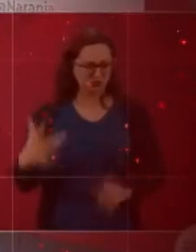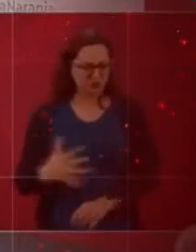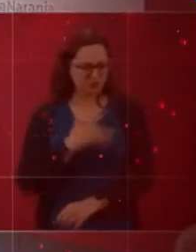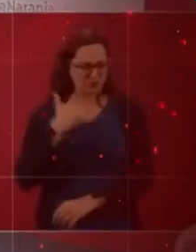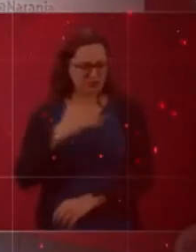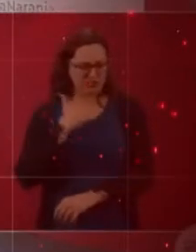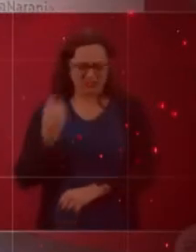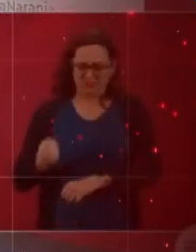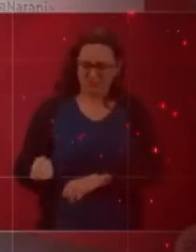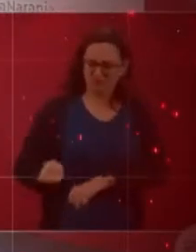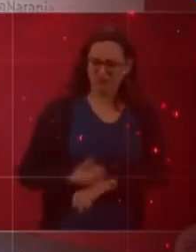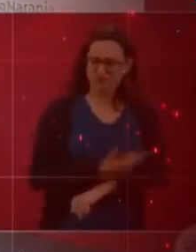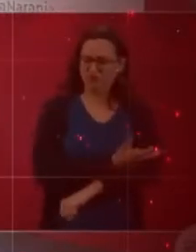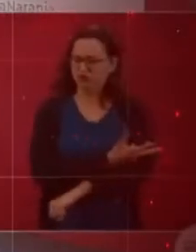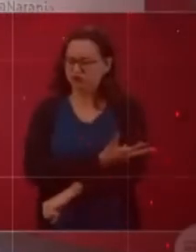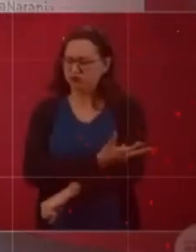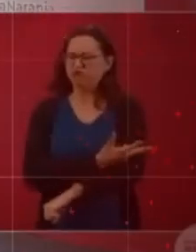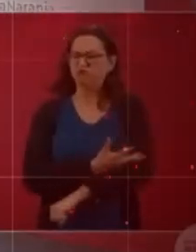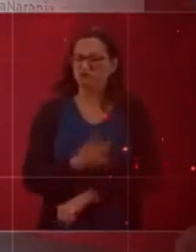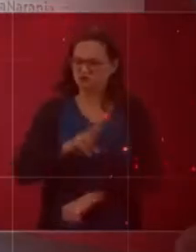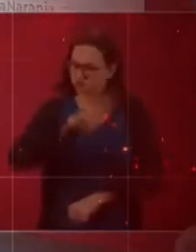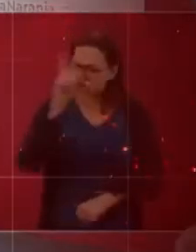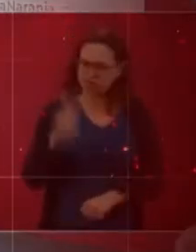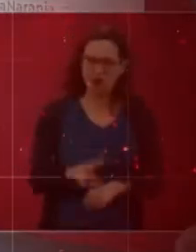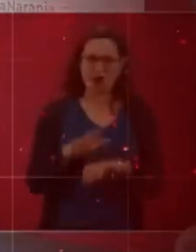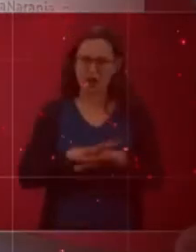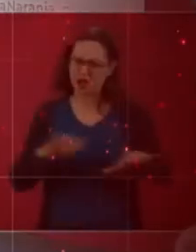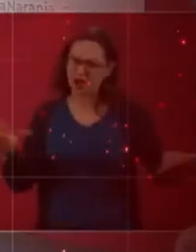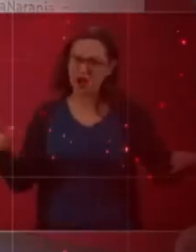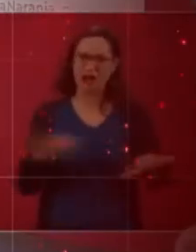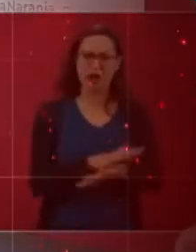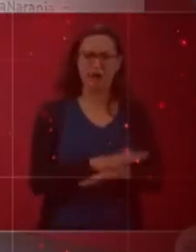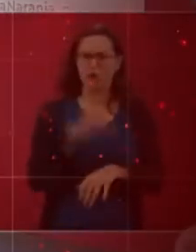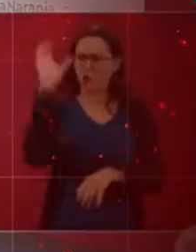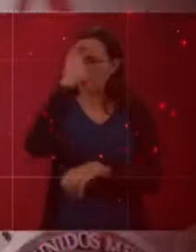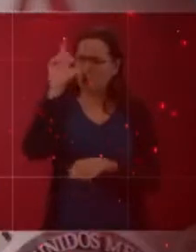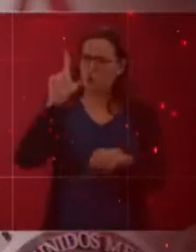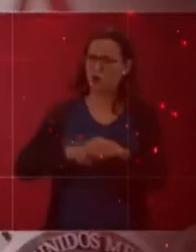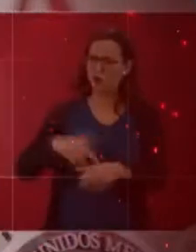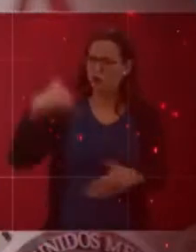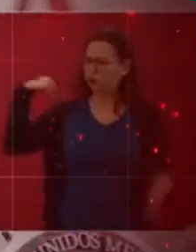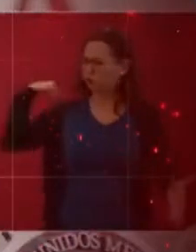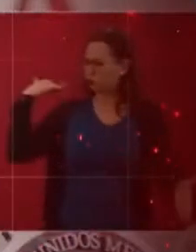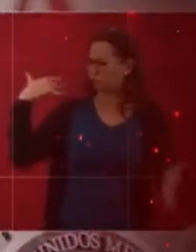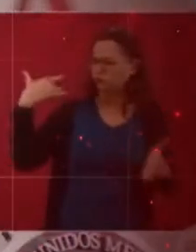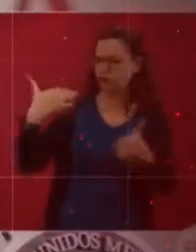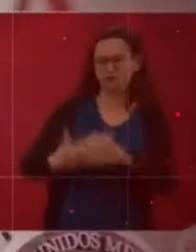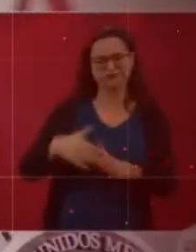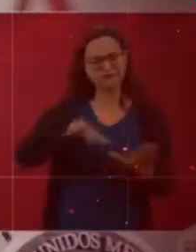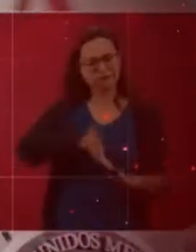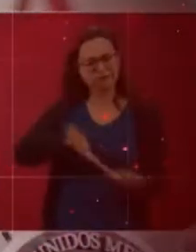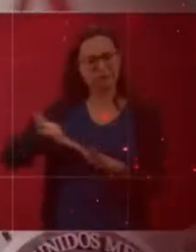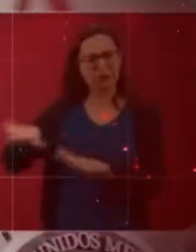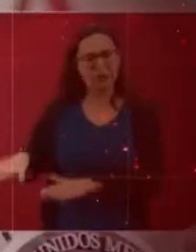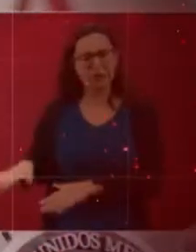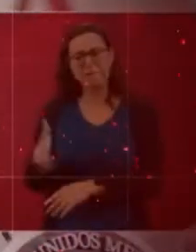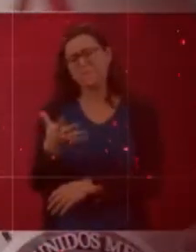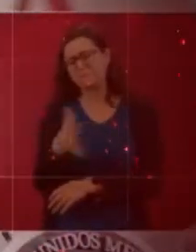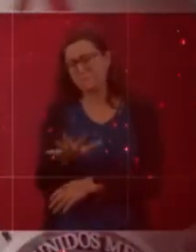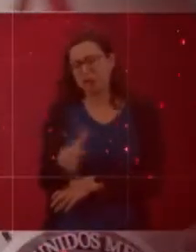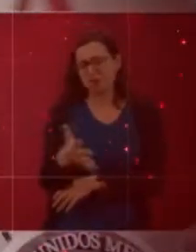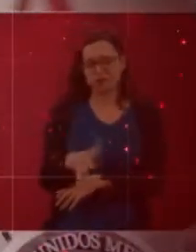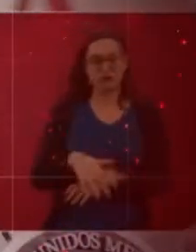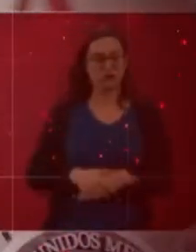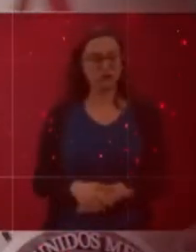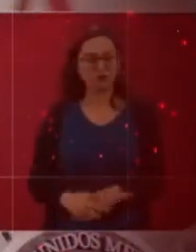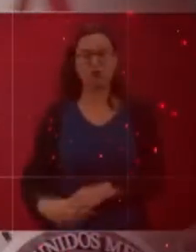que resuena a lo largo de la estructura social y del tiempo. No es momento de tener o actuar a medias. Por mi